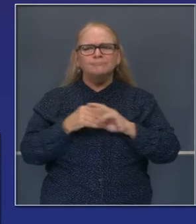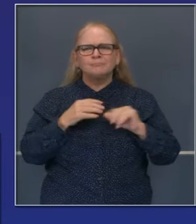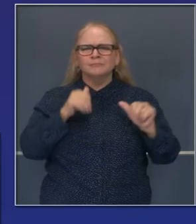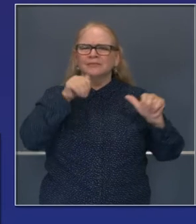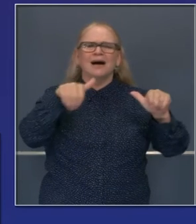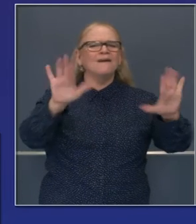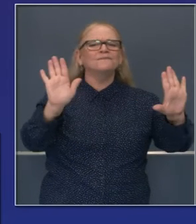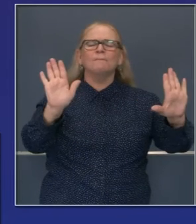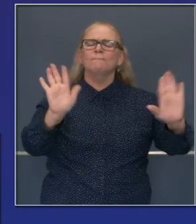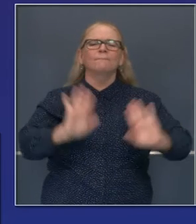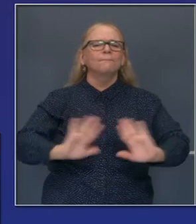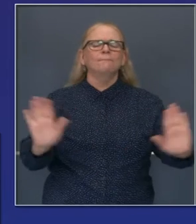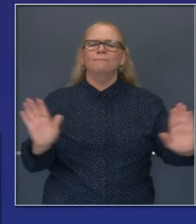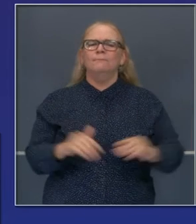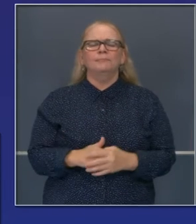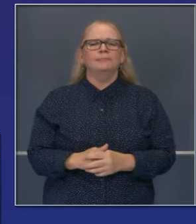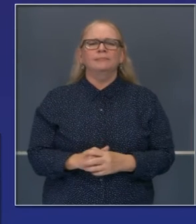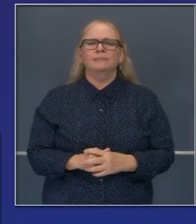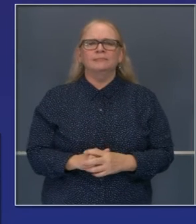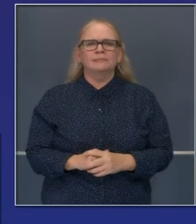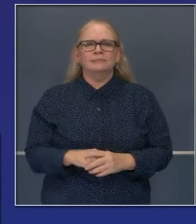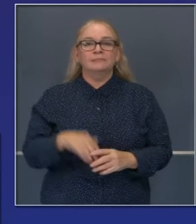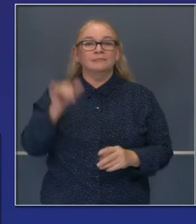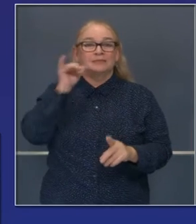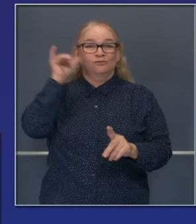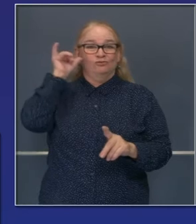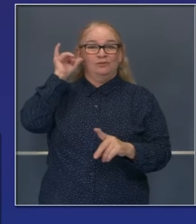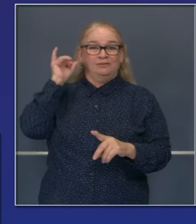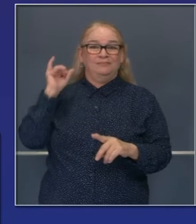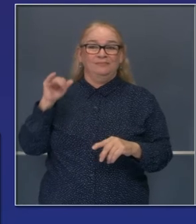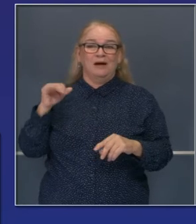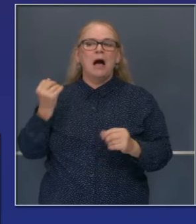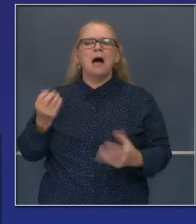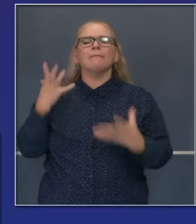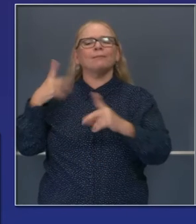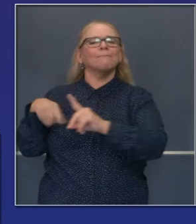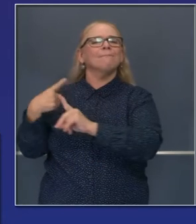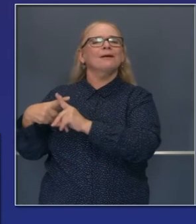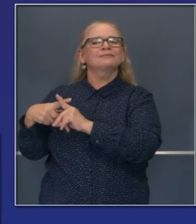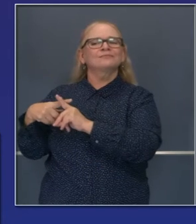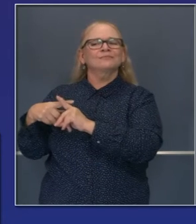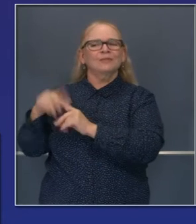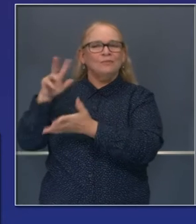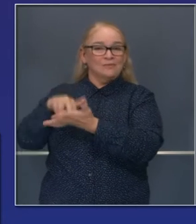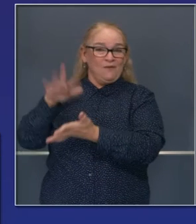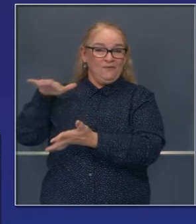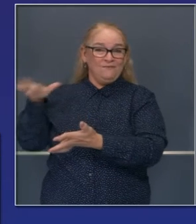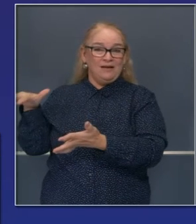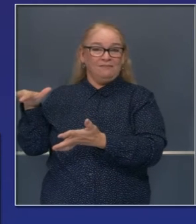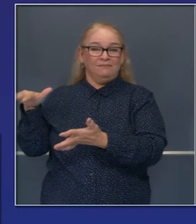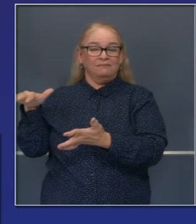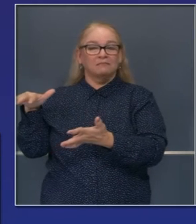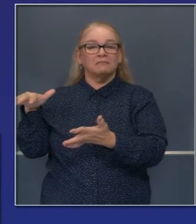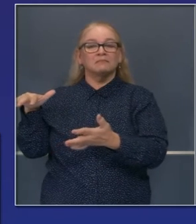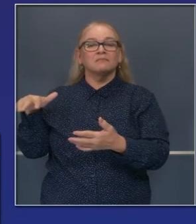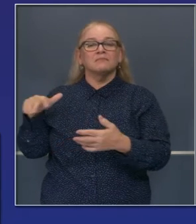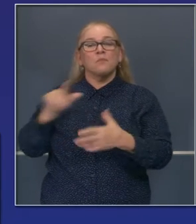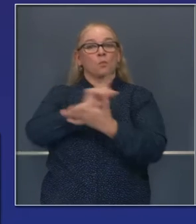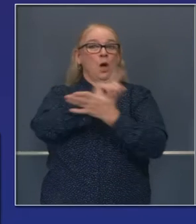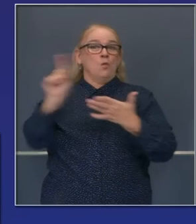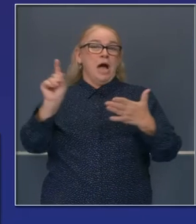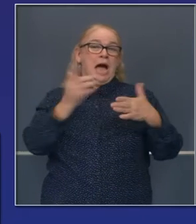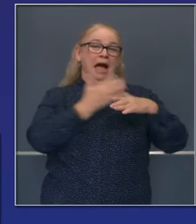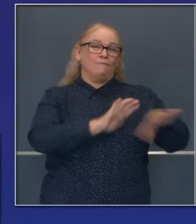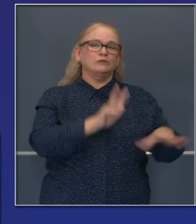pandemia. Estas son las cifras del ayer, 3055, muy cerca de los 3074, que es el